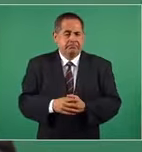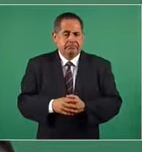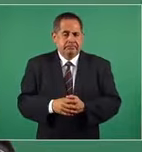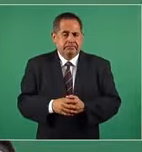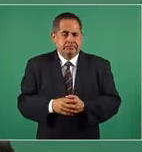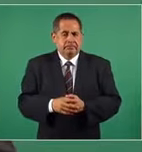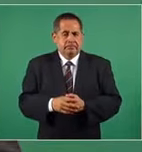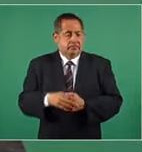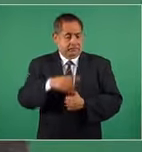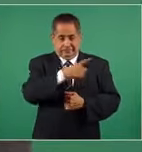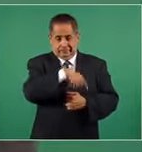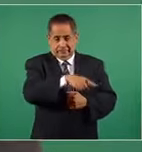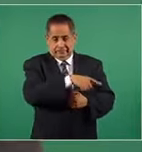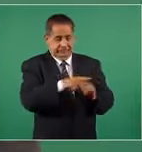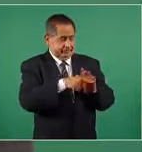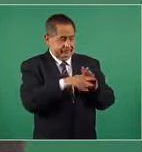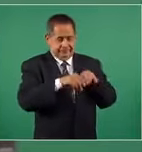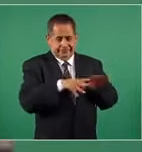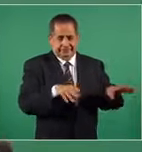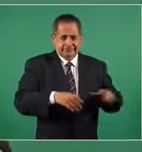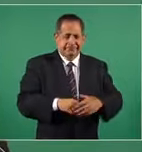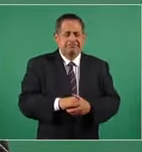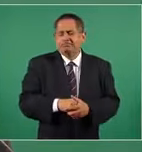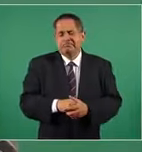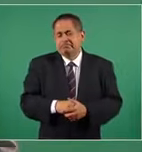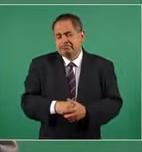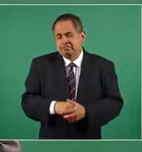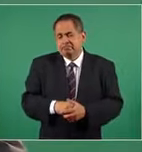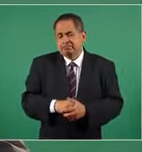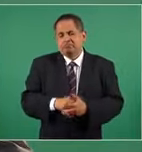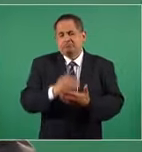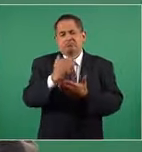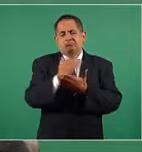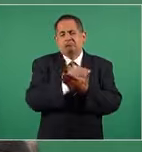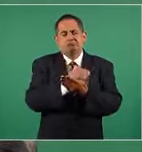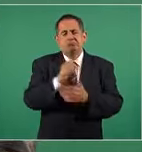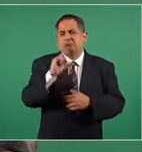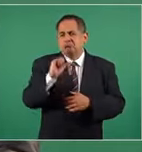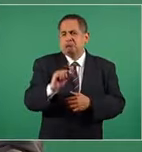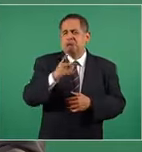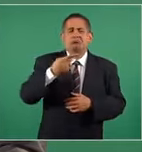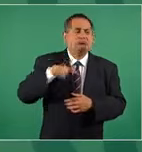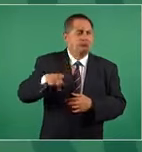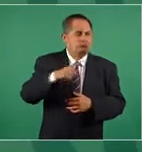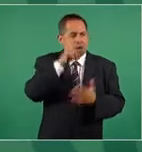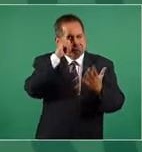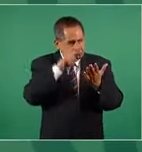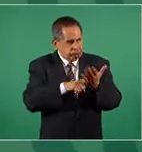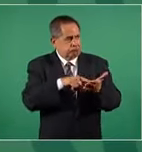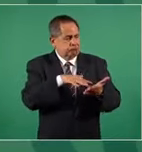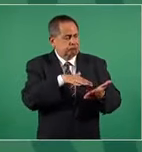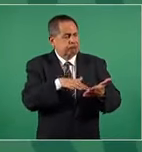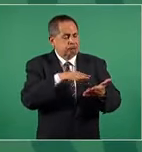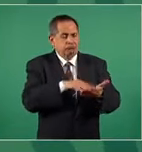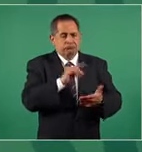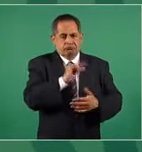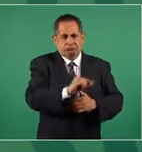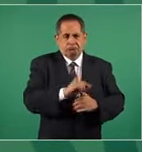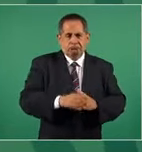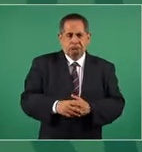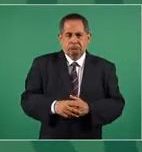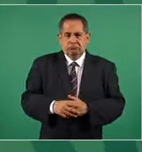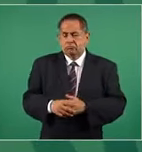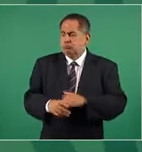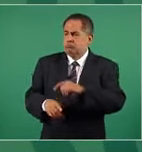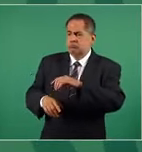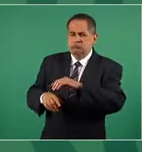ya estos medios tienen muy pocos lectores. Bueno, tiene más. Sí,